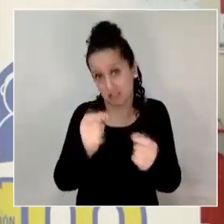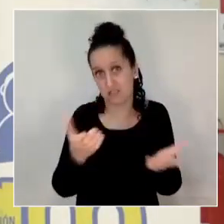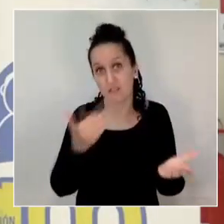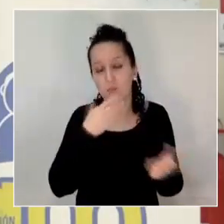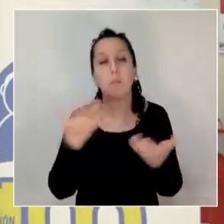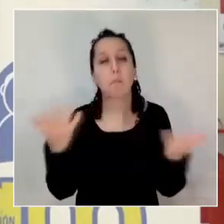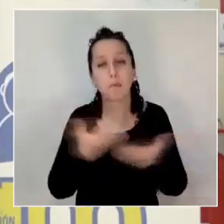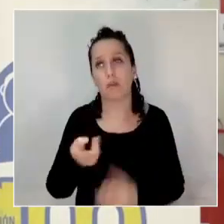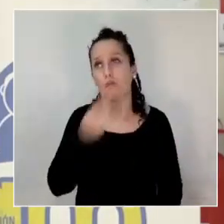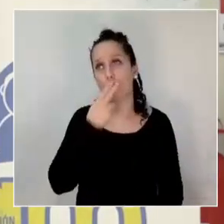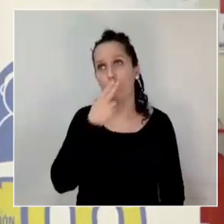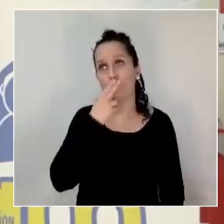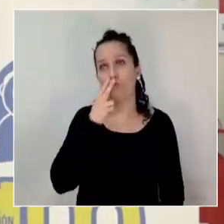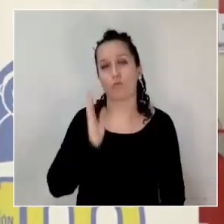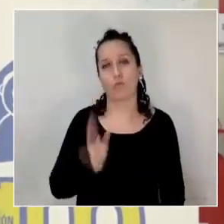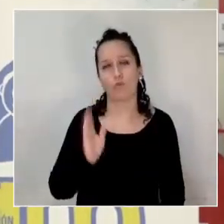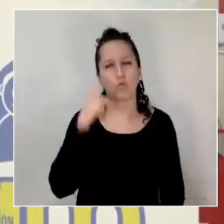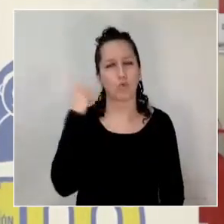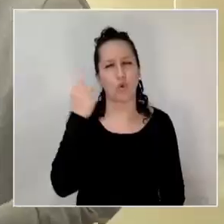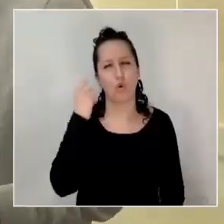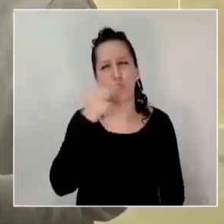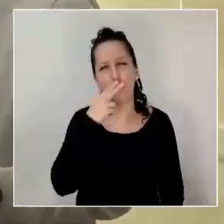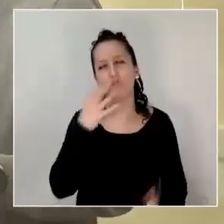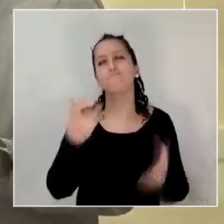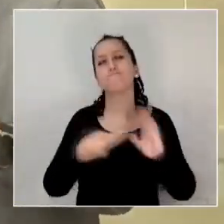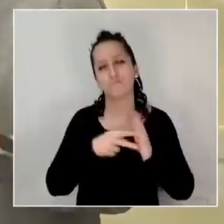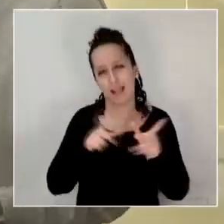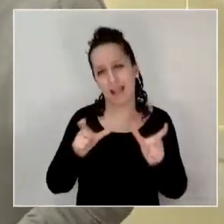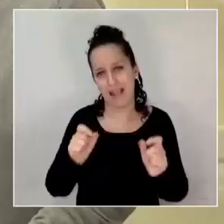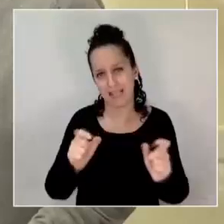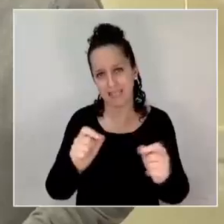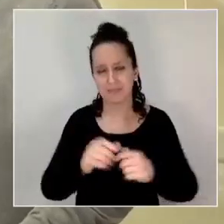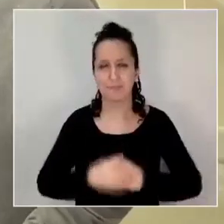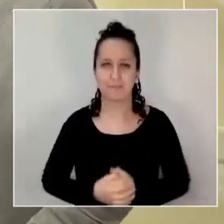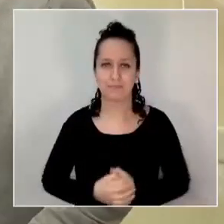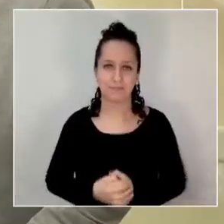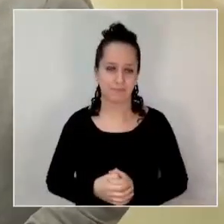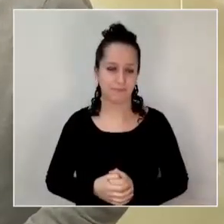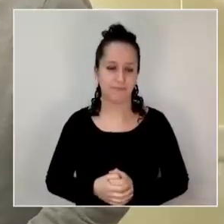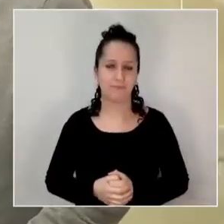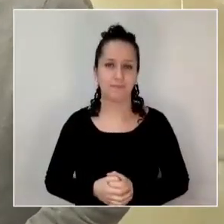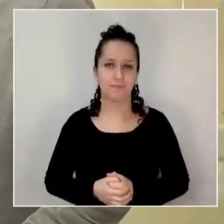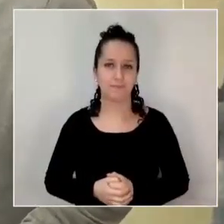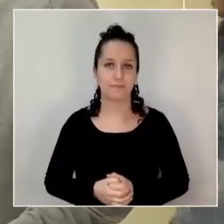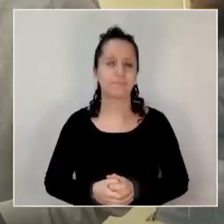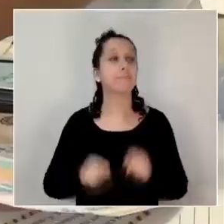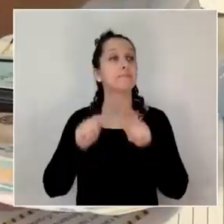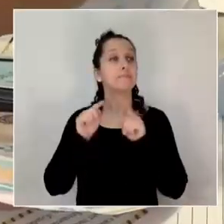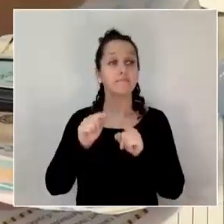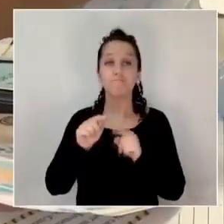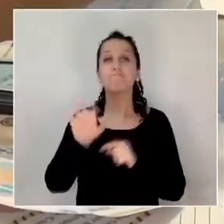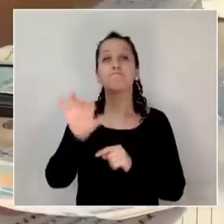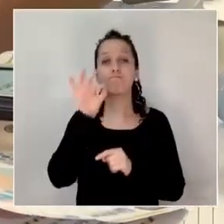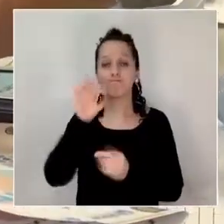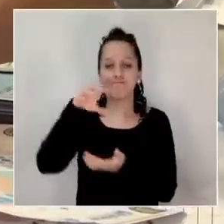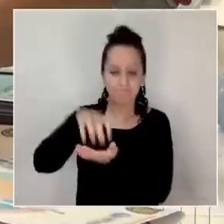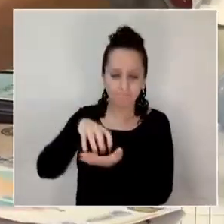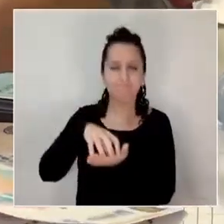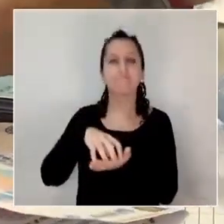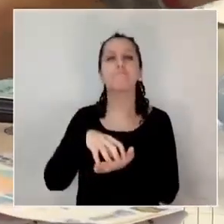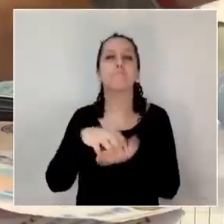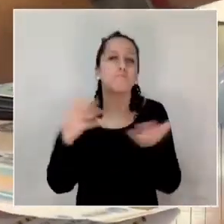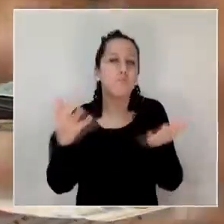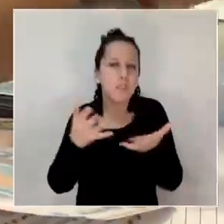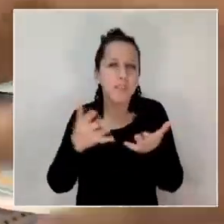el uso permanente de tabaco. Este sector fue elegido particularmente como sede de la actividad